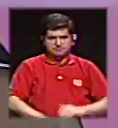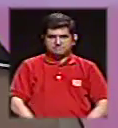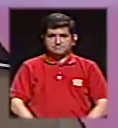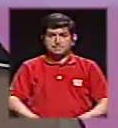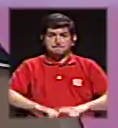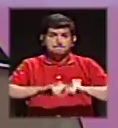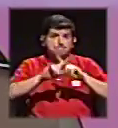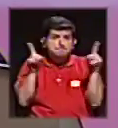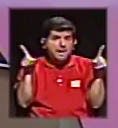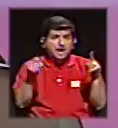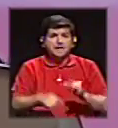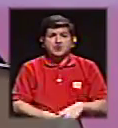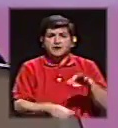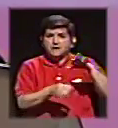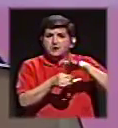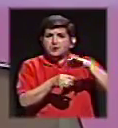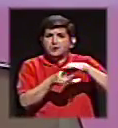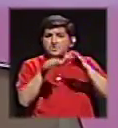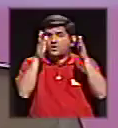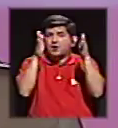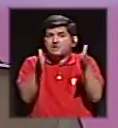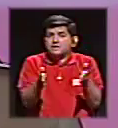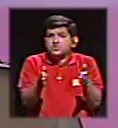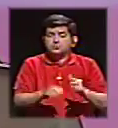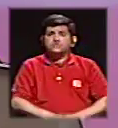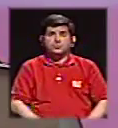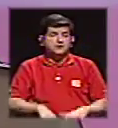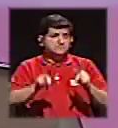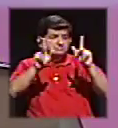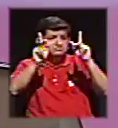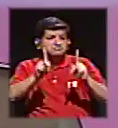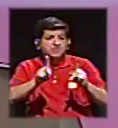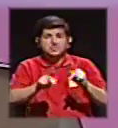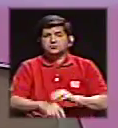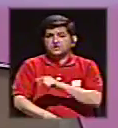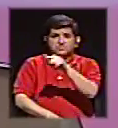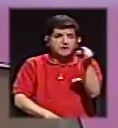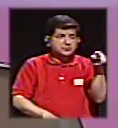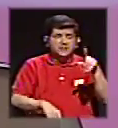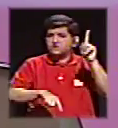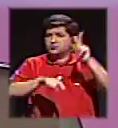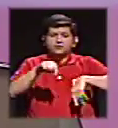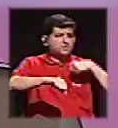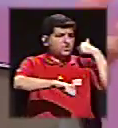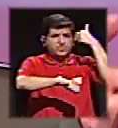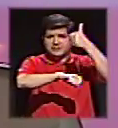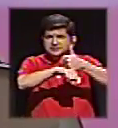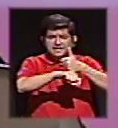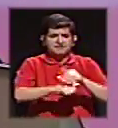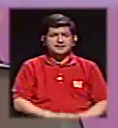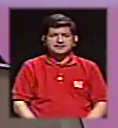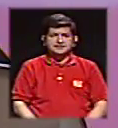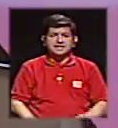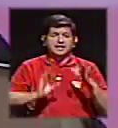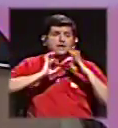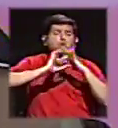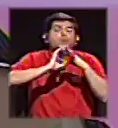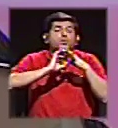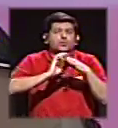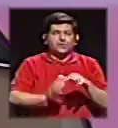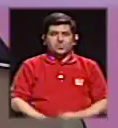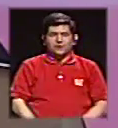Pero nuestros agricultores, la gente que no pudo montarse en ese carro de ese